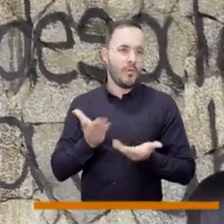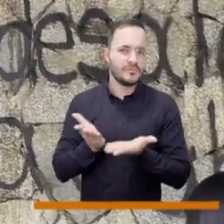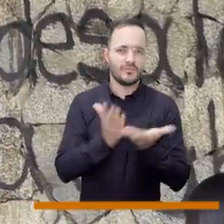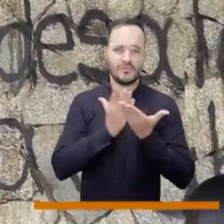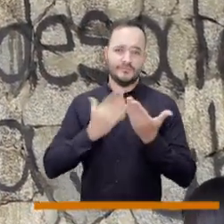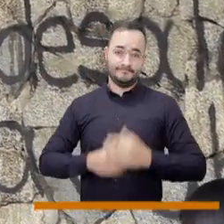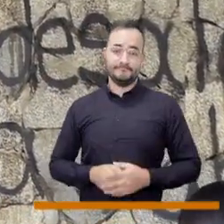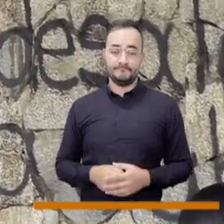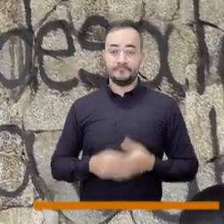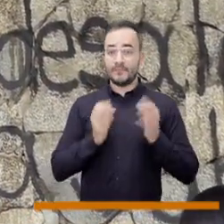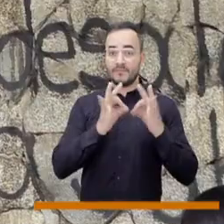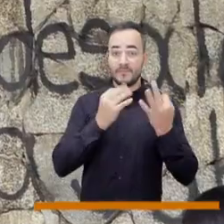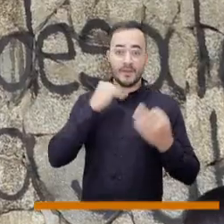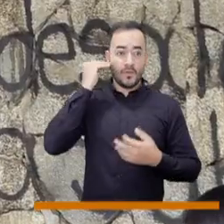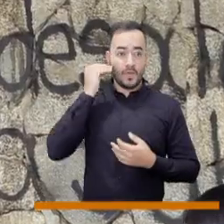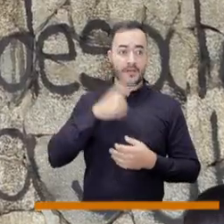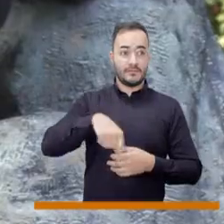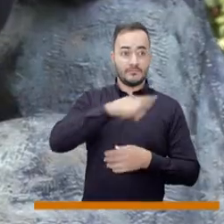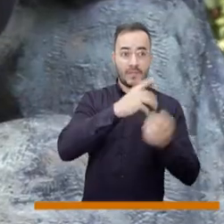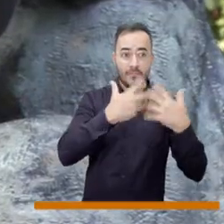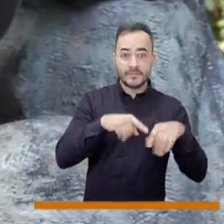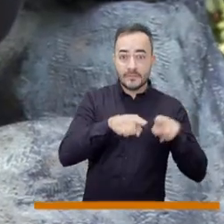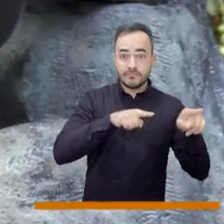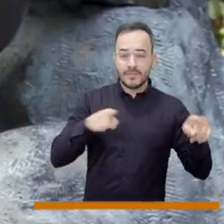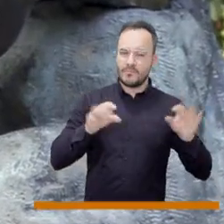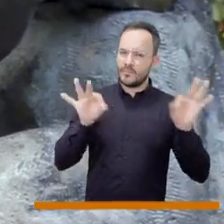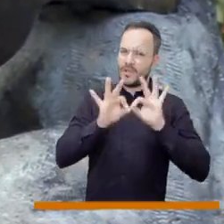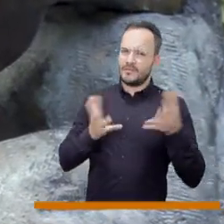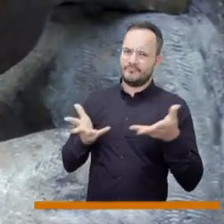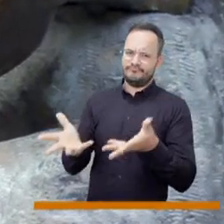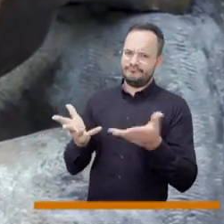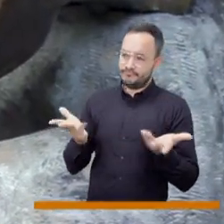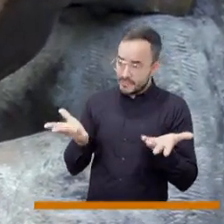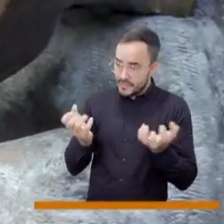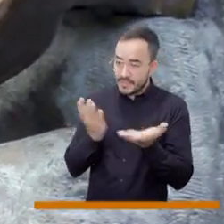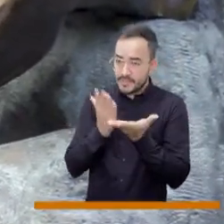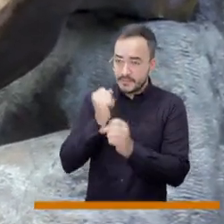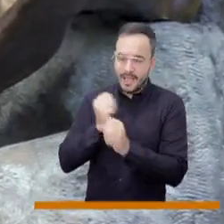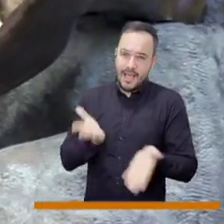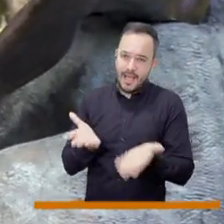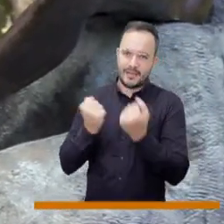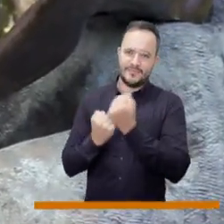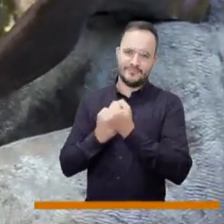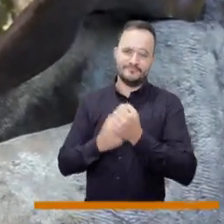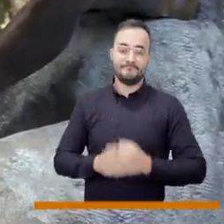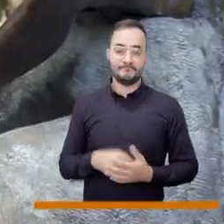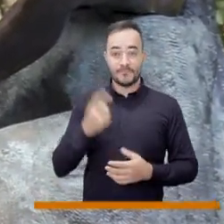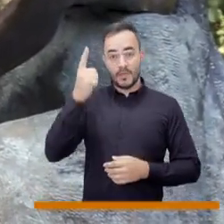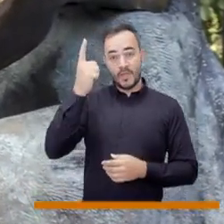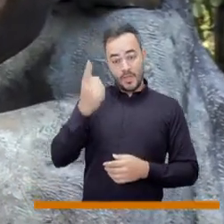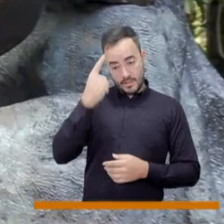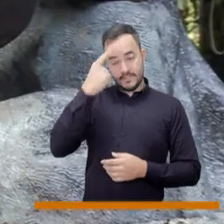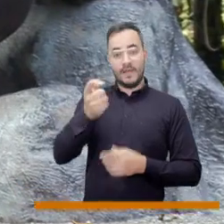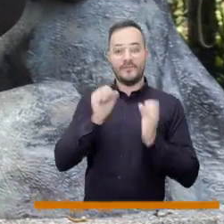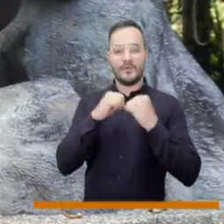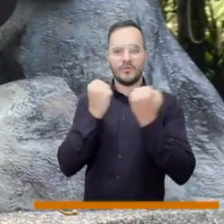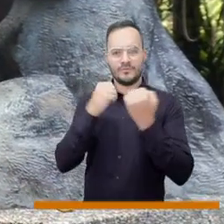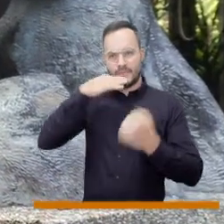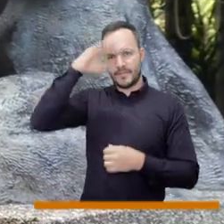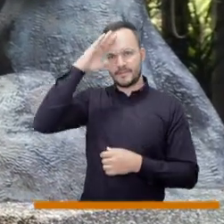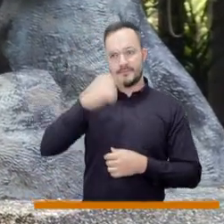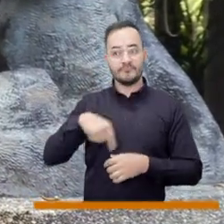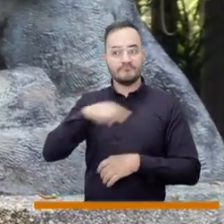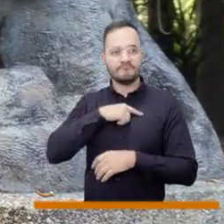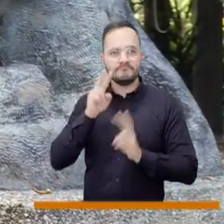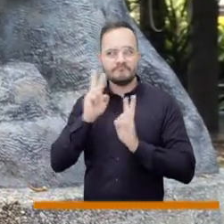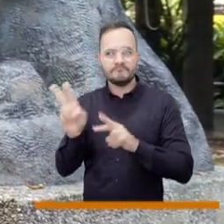en la vida laboral. Desde la familia y las empresas debemos apoyar a los jóvenes que quieren estudiar y trabajar. Desde el Consejo de